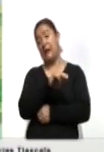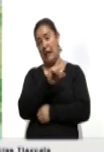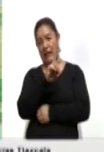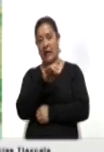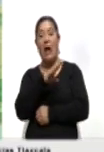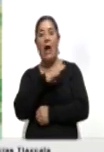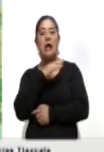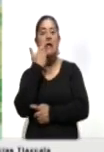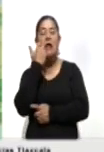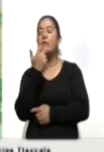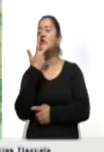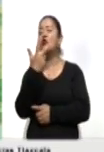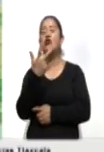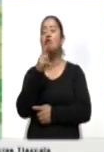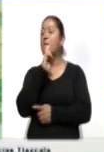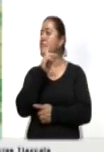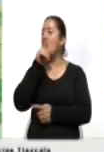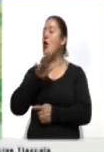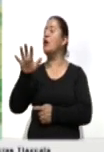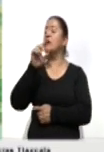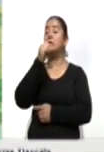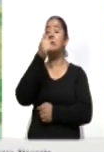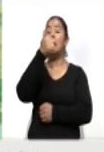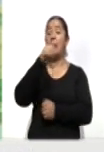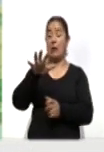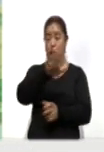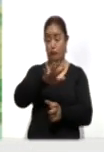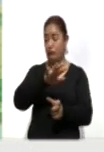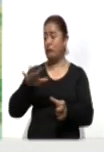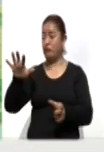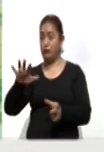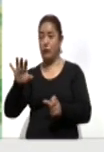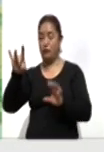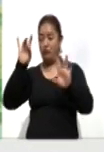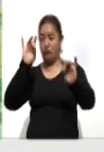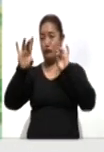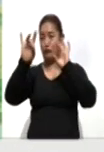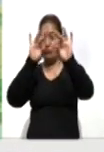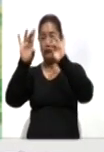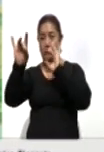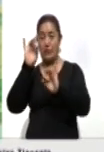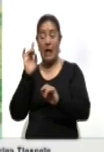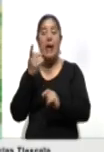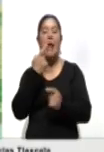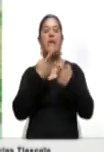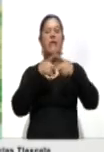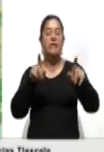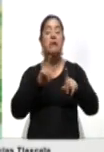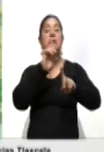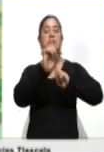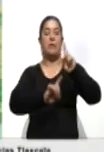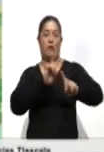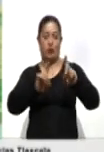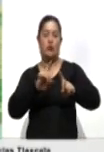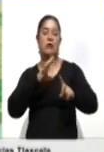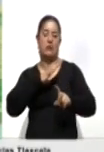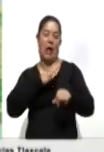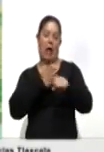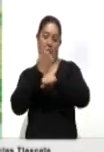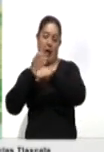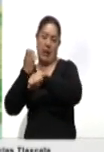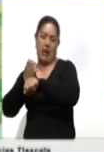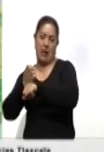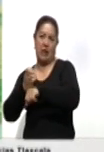solamente a los ocho mejores de todas las regiones. Y con esto, por los diferentes deportes y los estados que iban a tener presencia, pues en esta ocasión